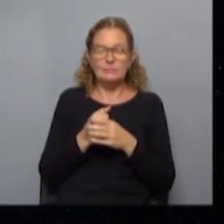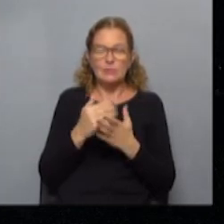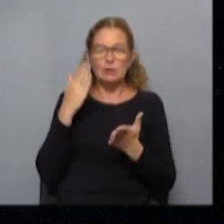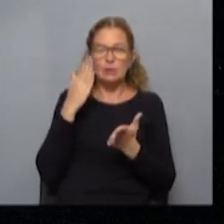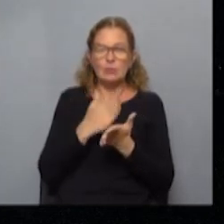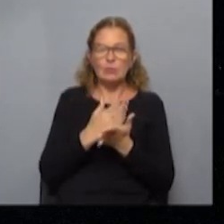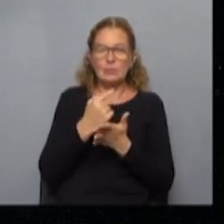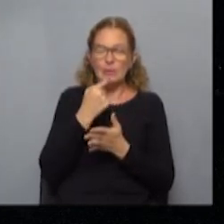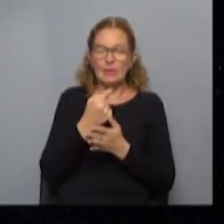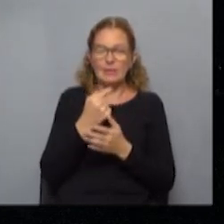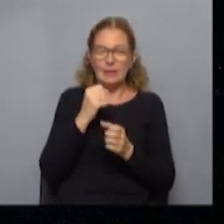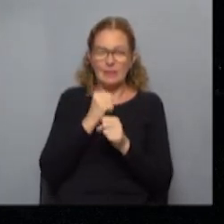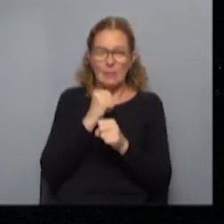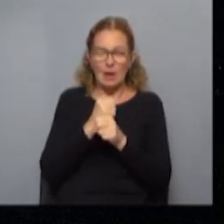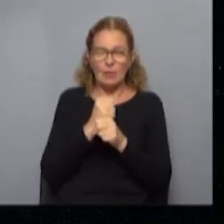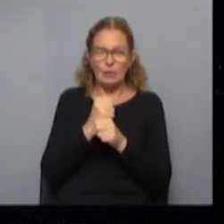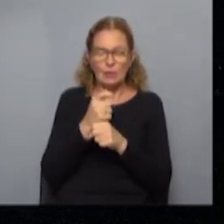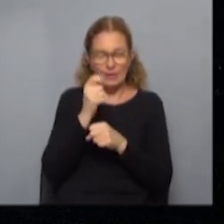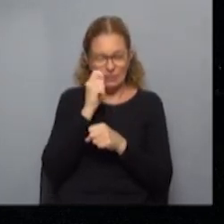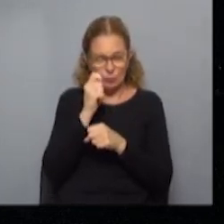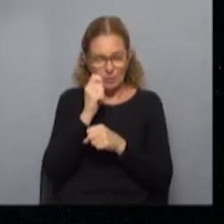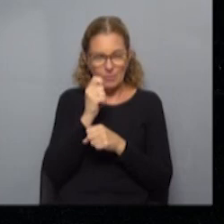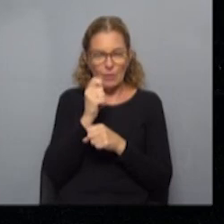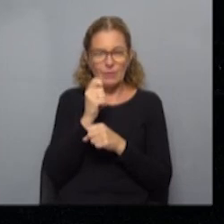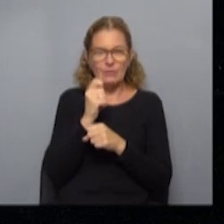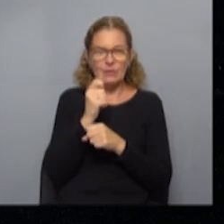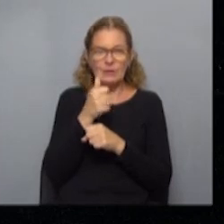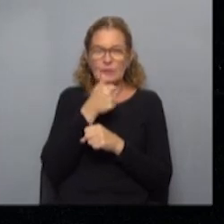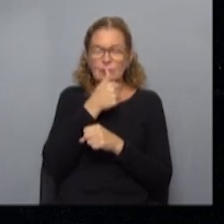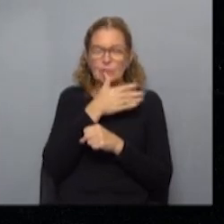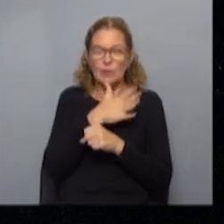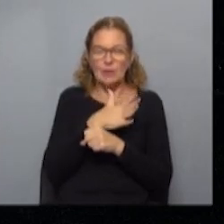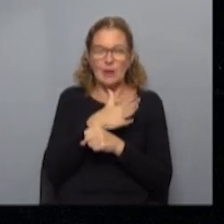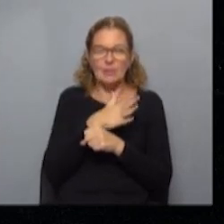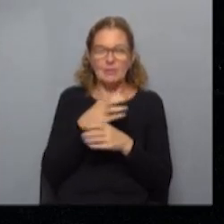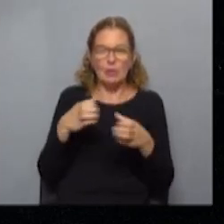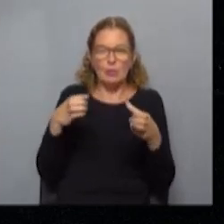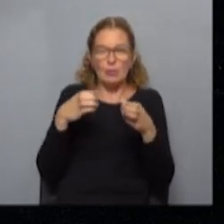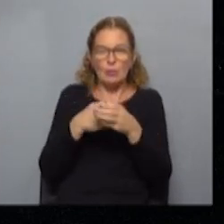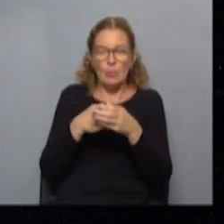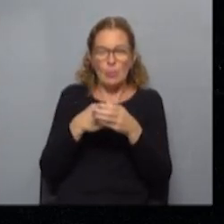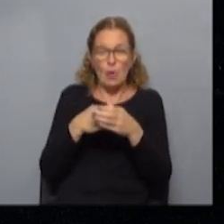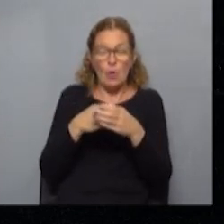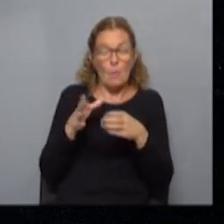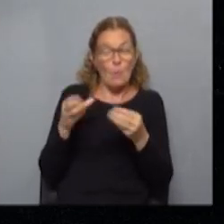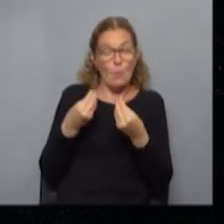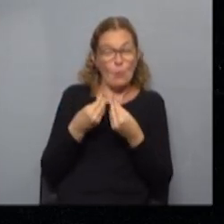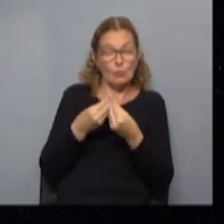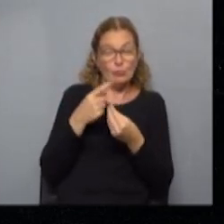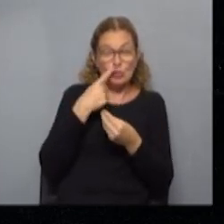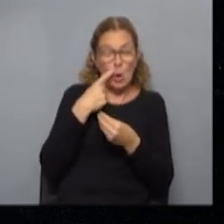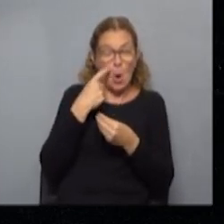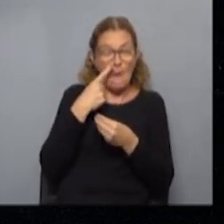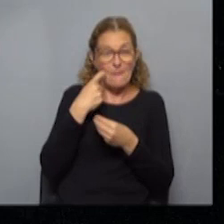último que decía trabajadoras nuestro sector históricamente era un sector muy masculinizado en realidad en este